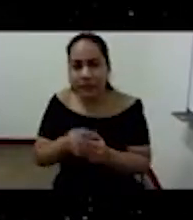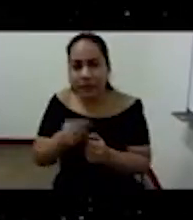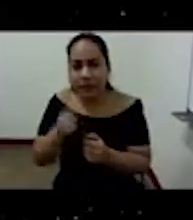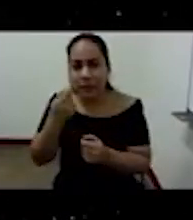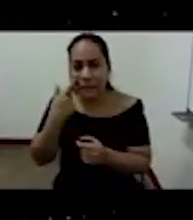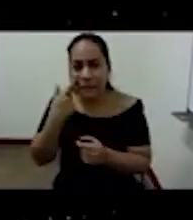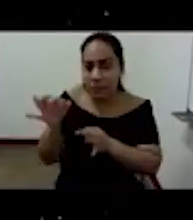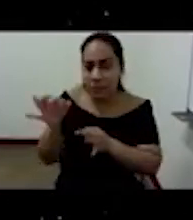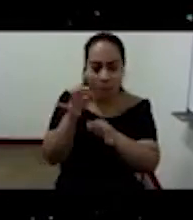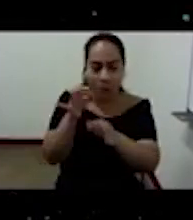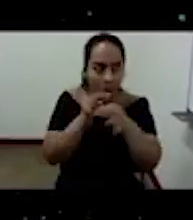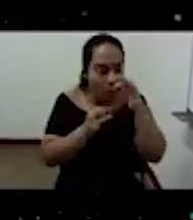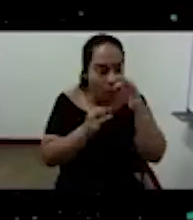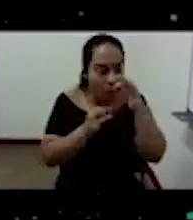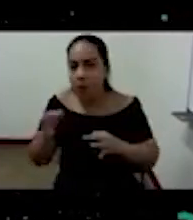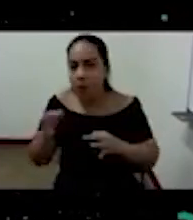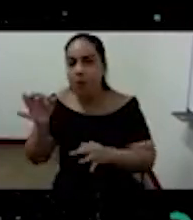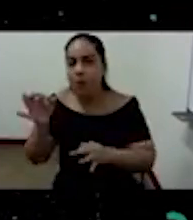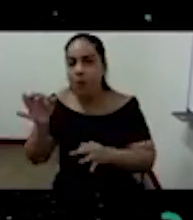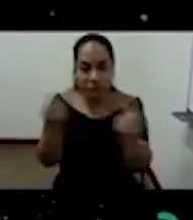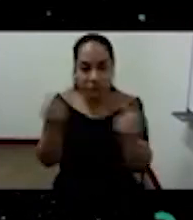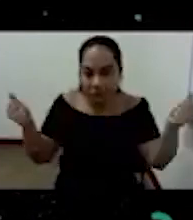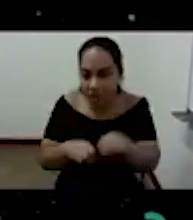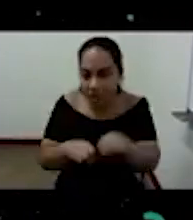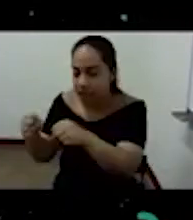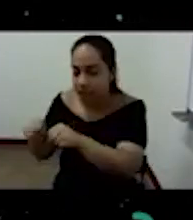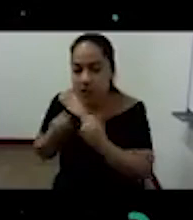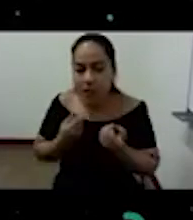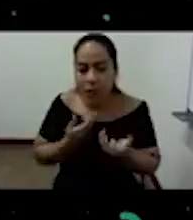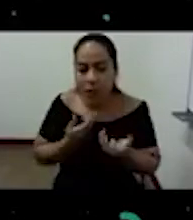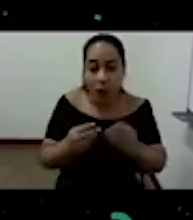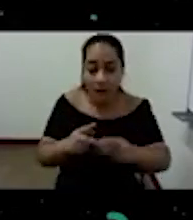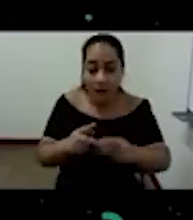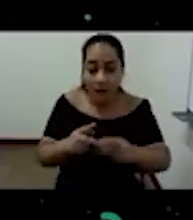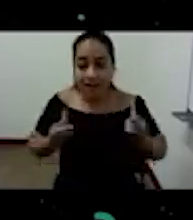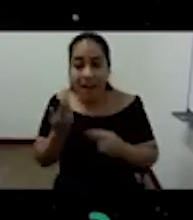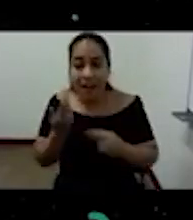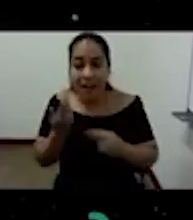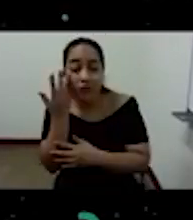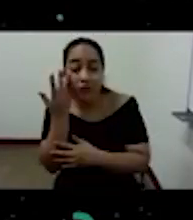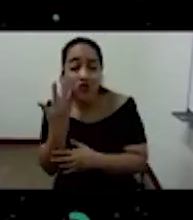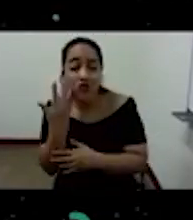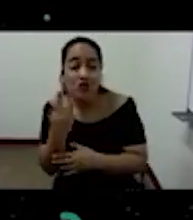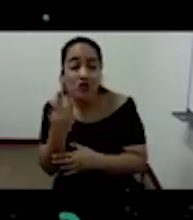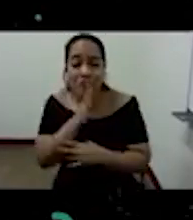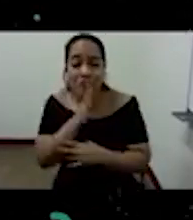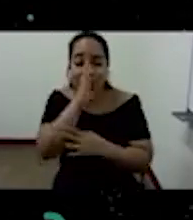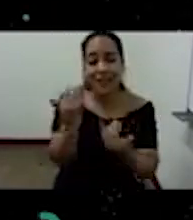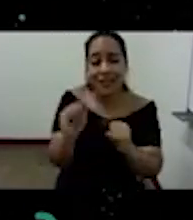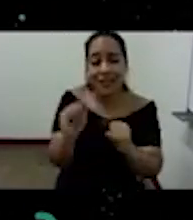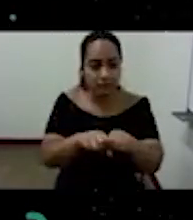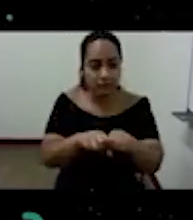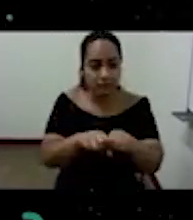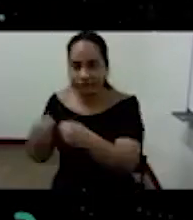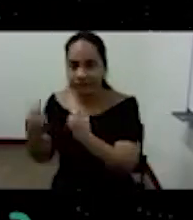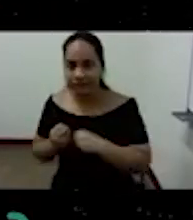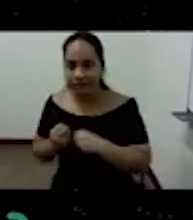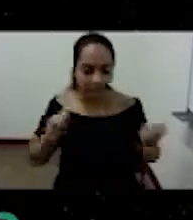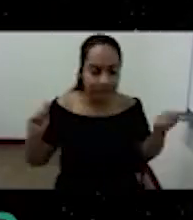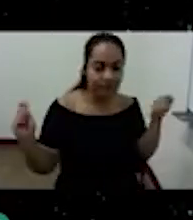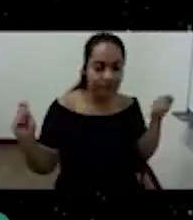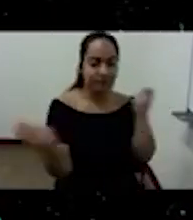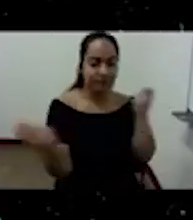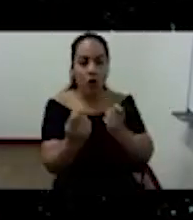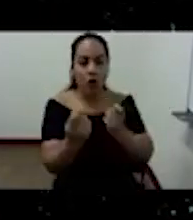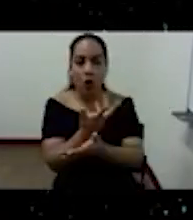la vida cotidiana de todo el planeta. está cambiando las